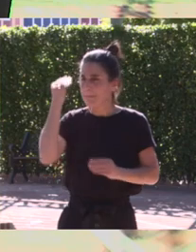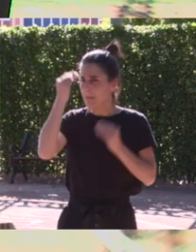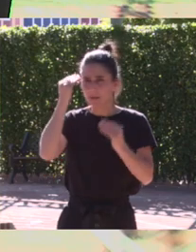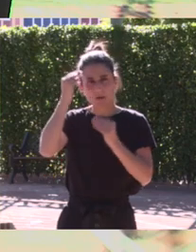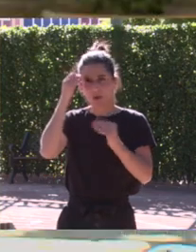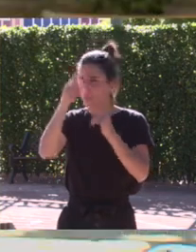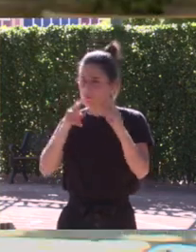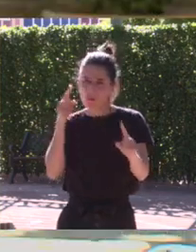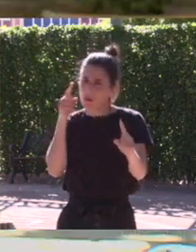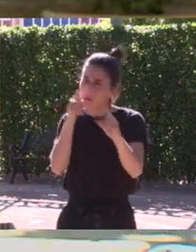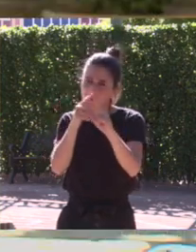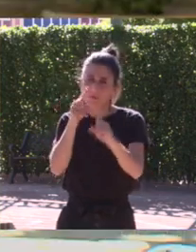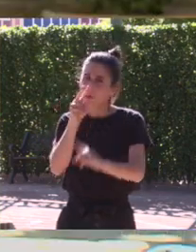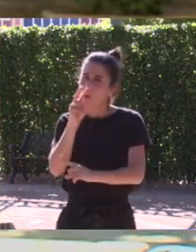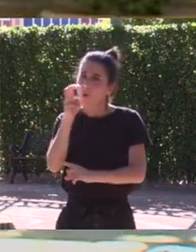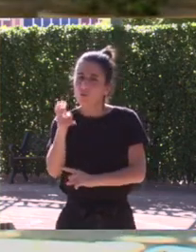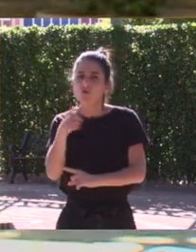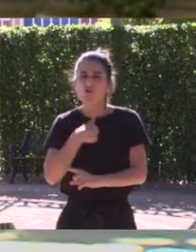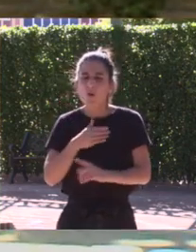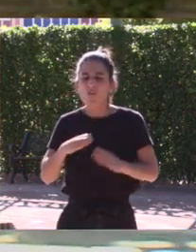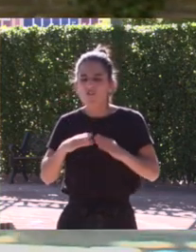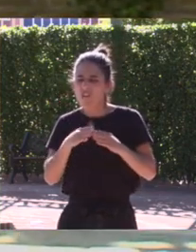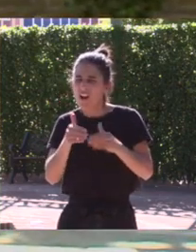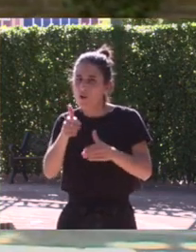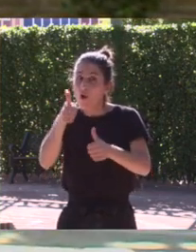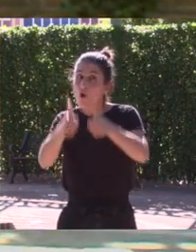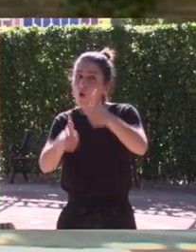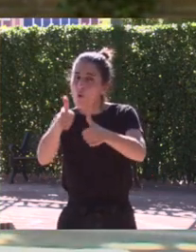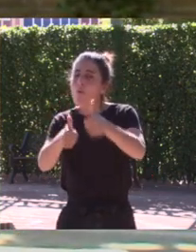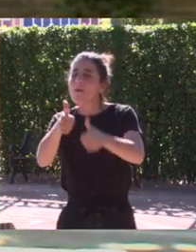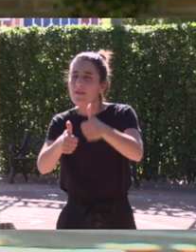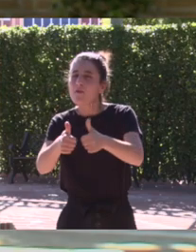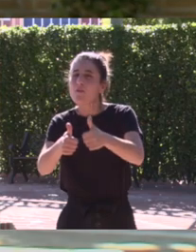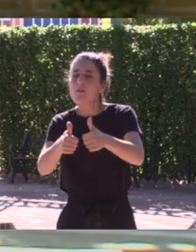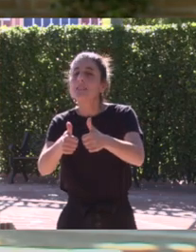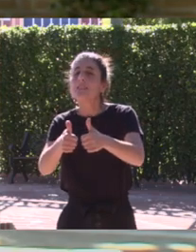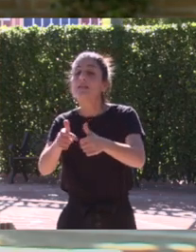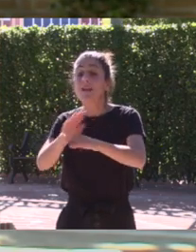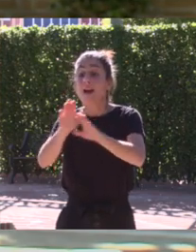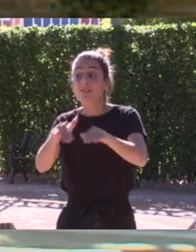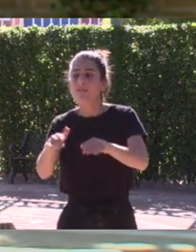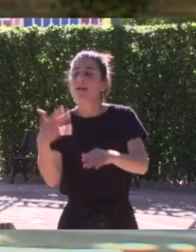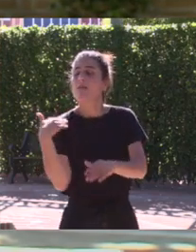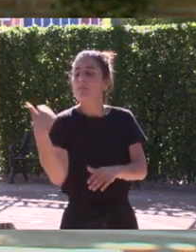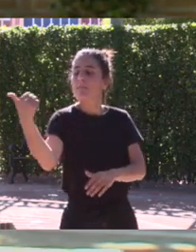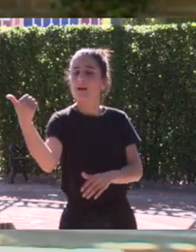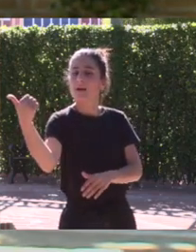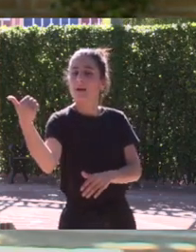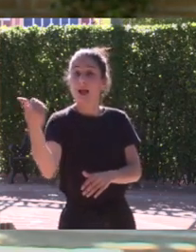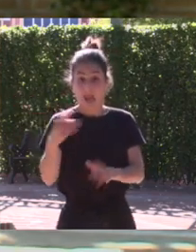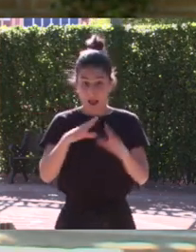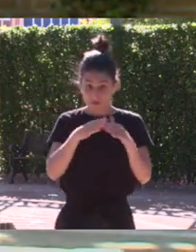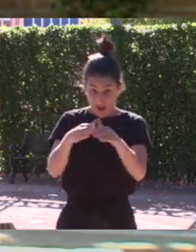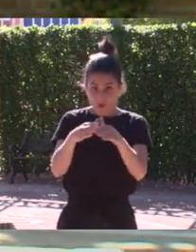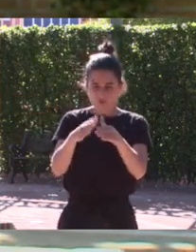decidí proponerme el objetivo de intentar llegar a uno de los barcos más competitivos de la flota y al final me fichan en